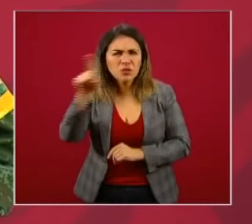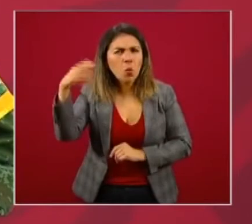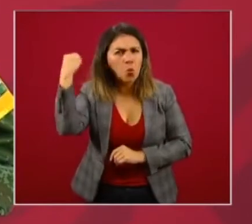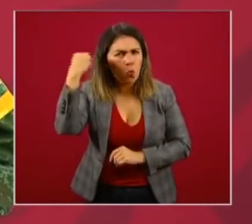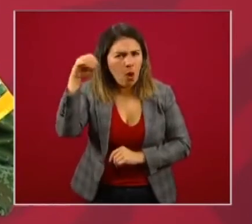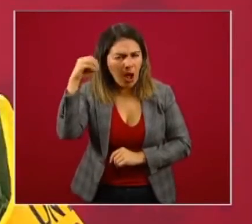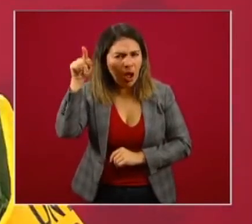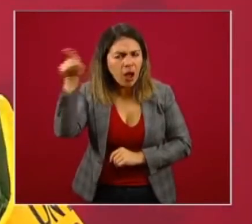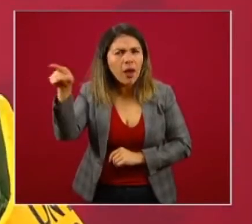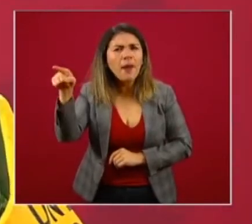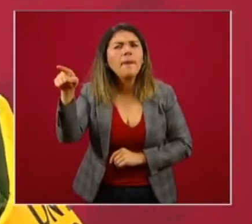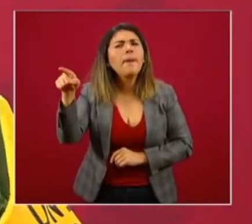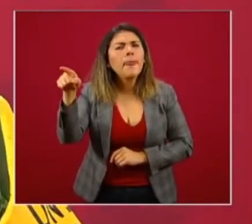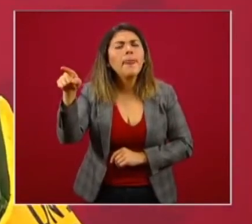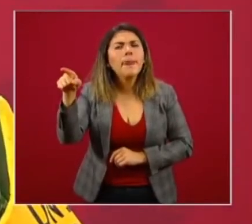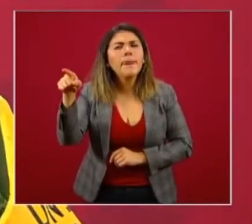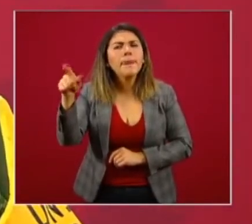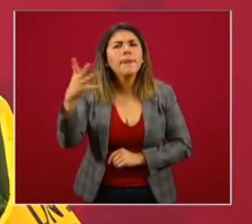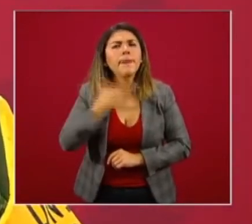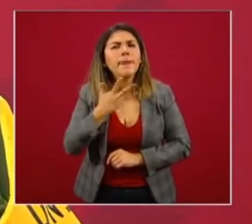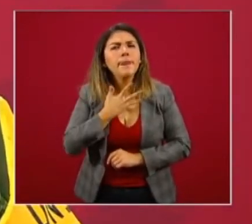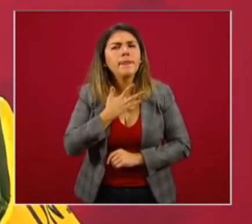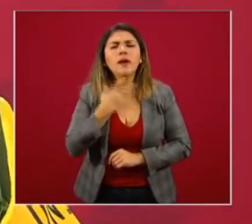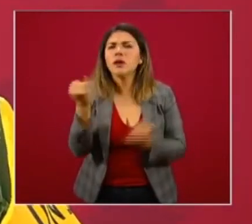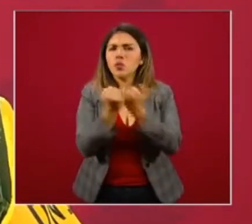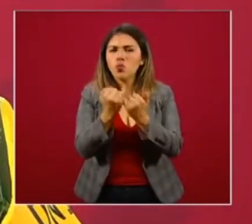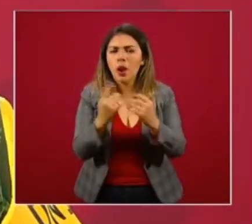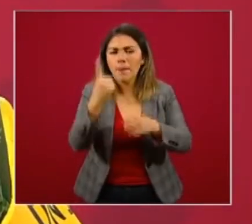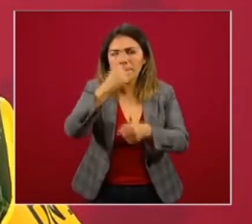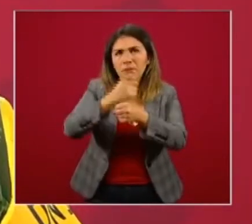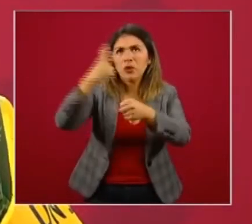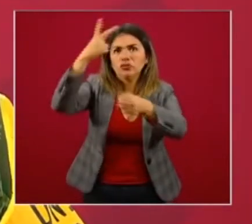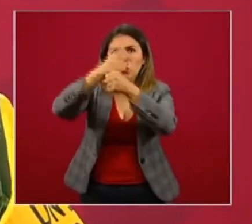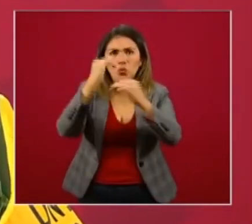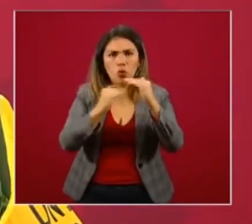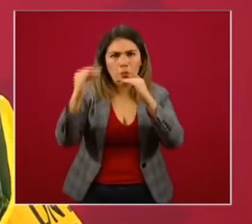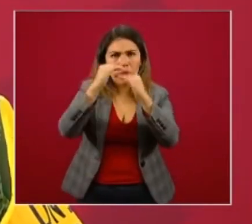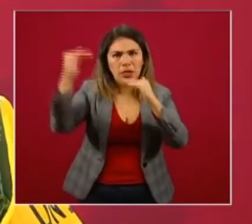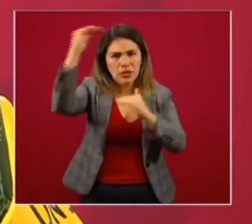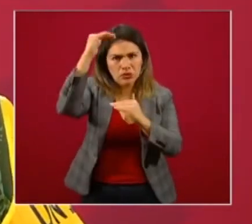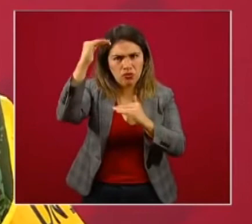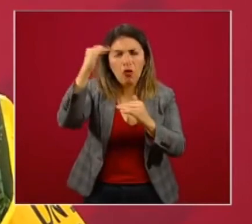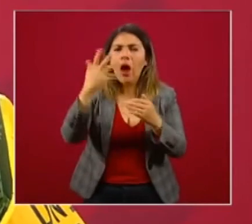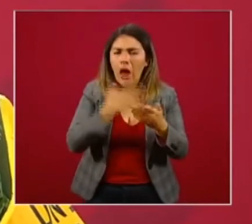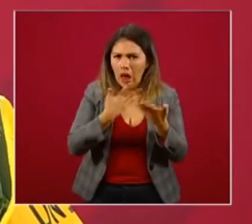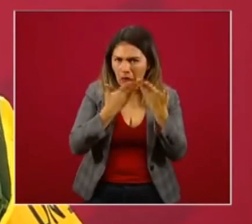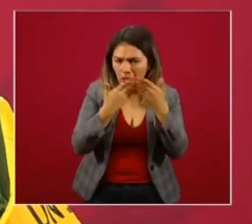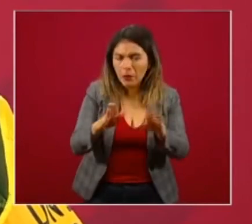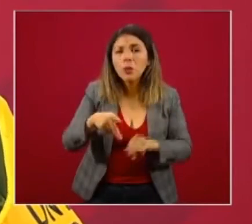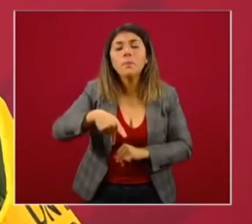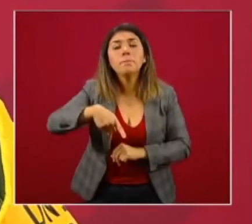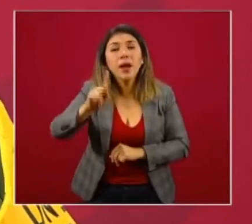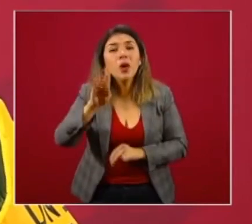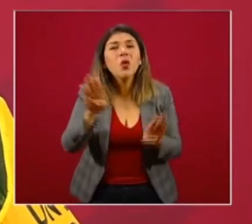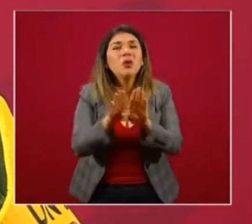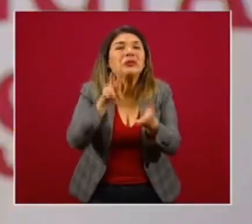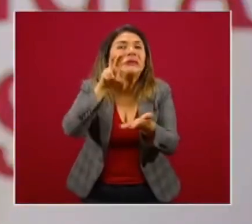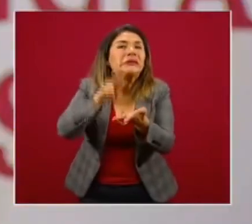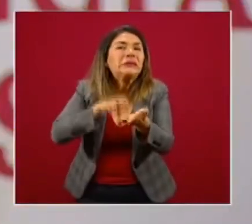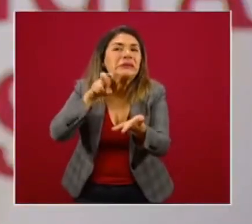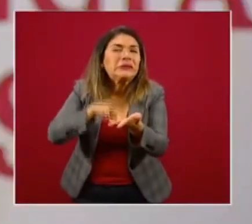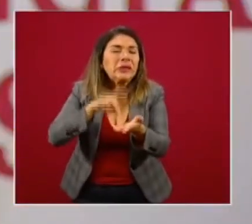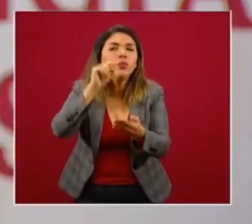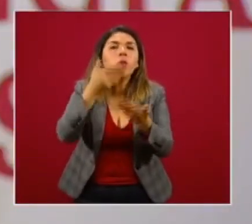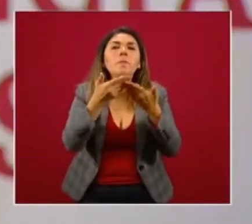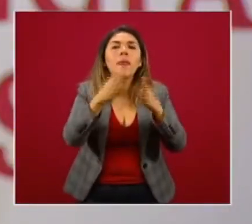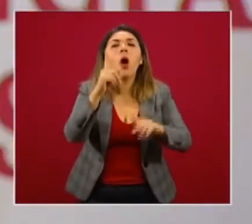tenemos dos pisos también operando, pero como modificación a la estrategia se